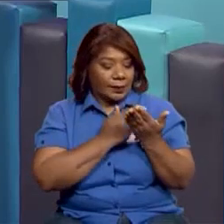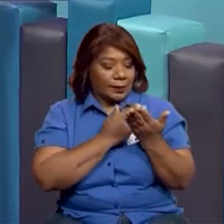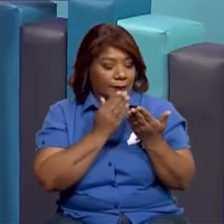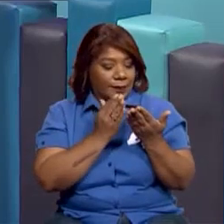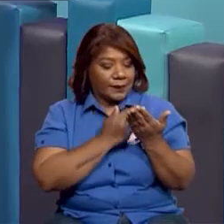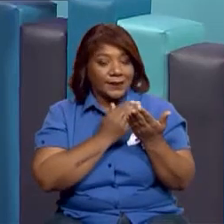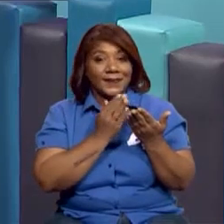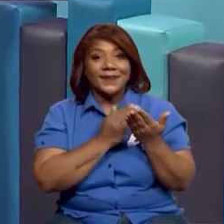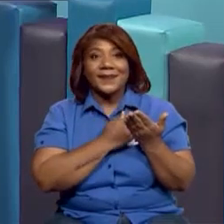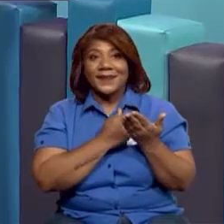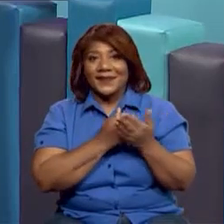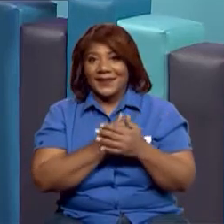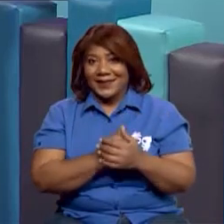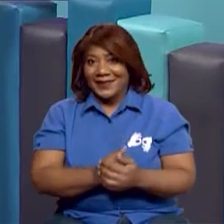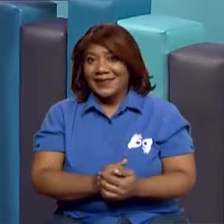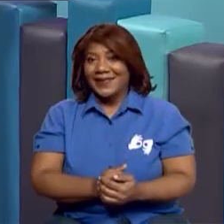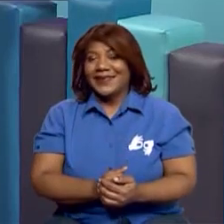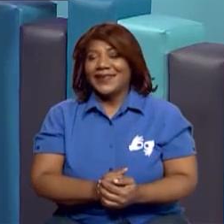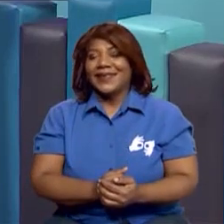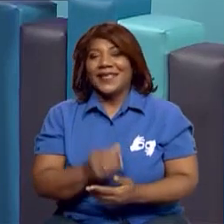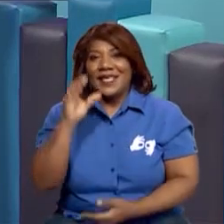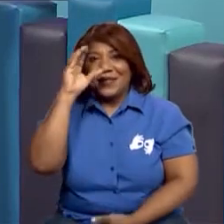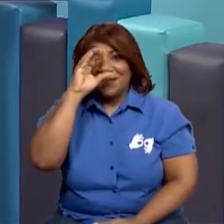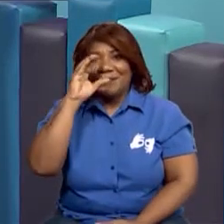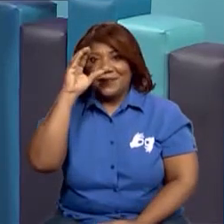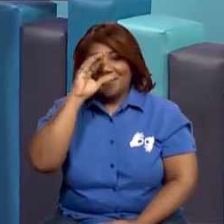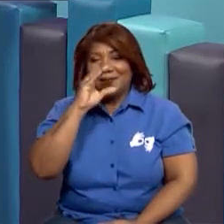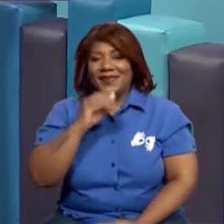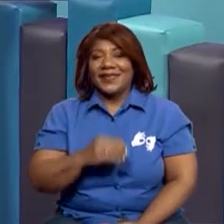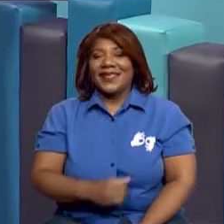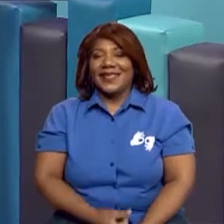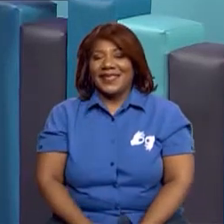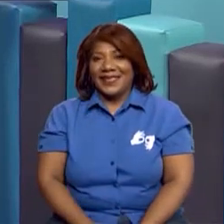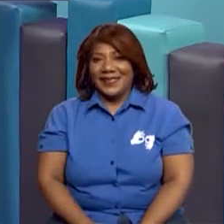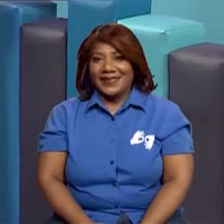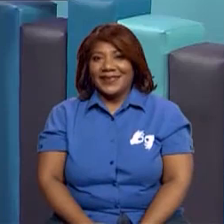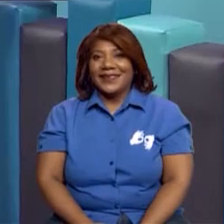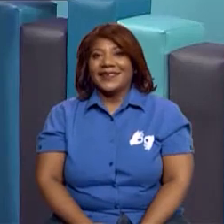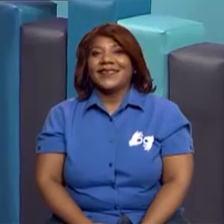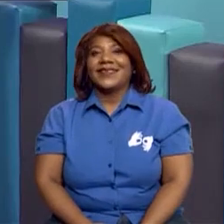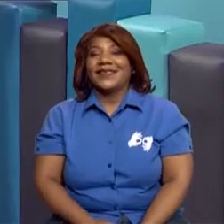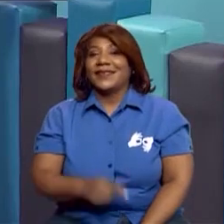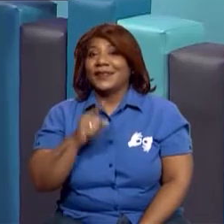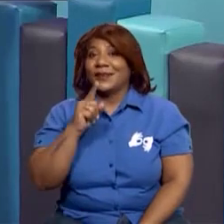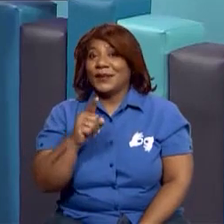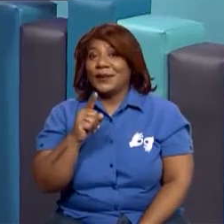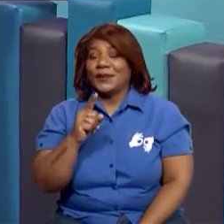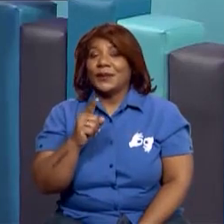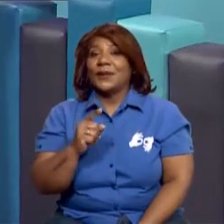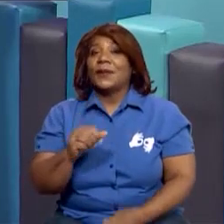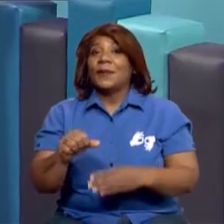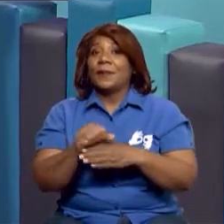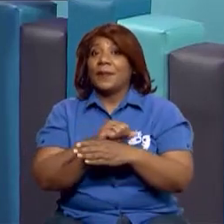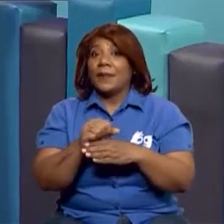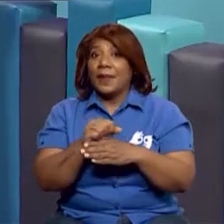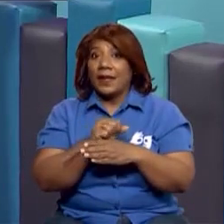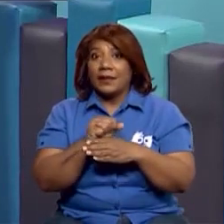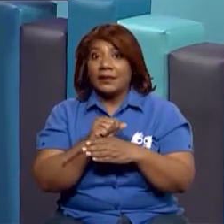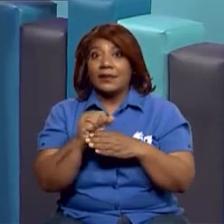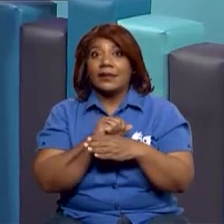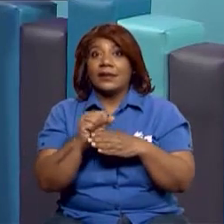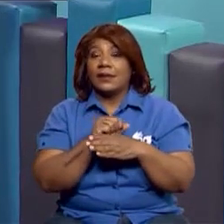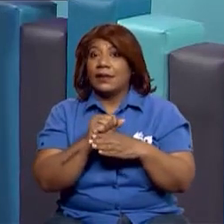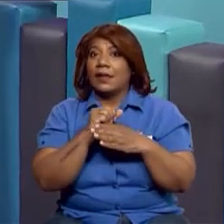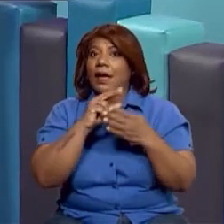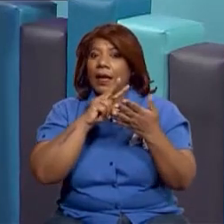Ciencias Sociales. Así que todas estas actividades te recomiendo que primero practiques, leas bien